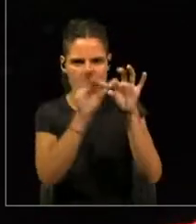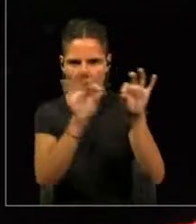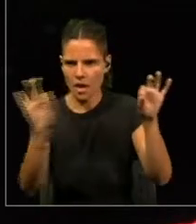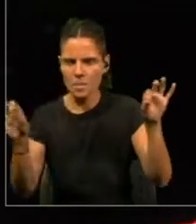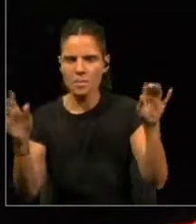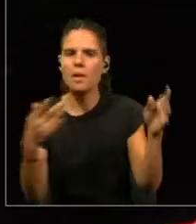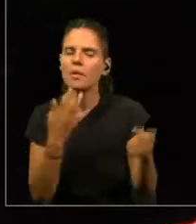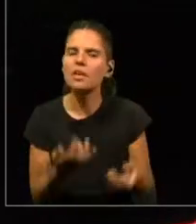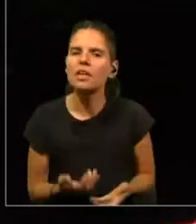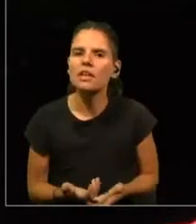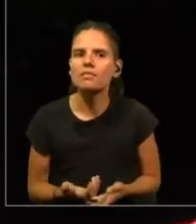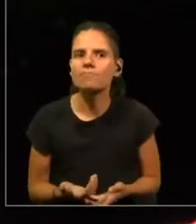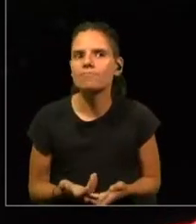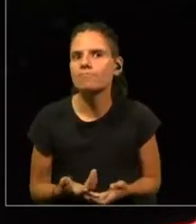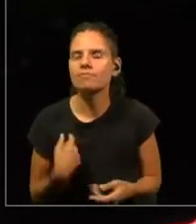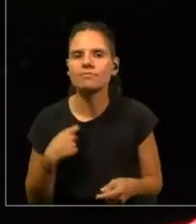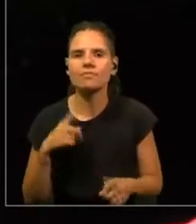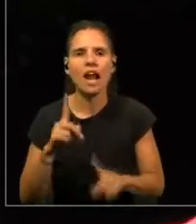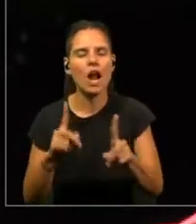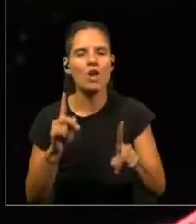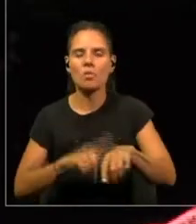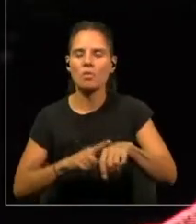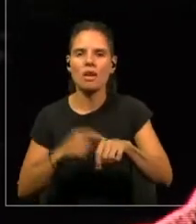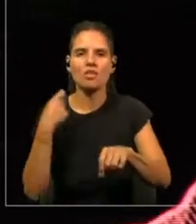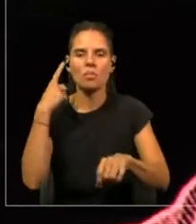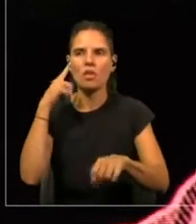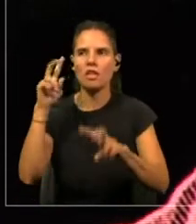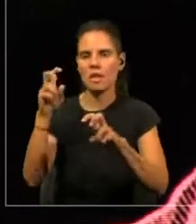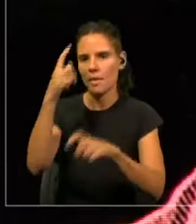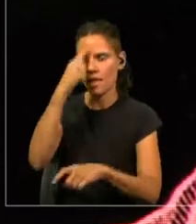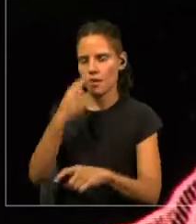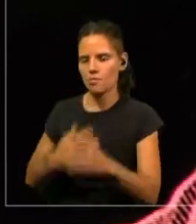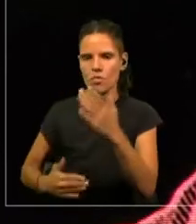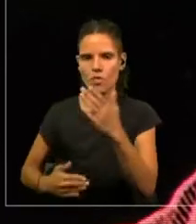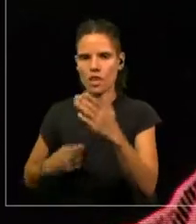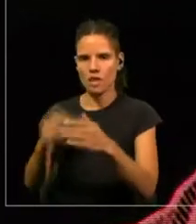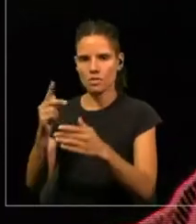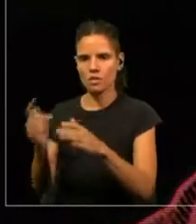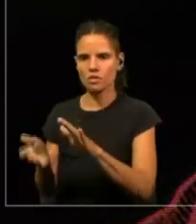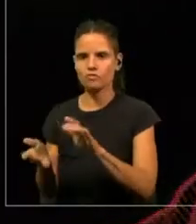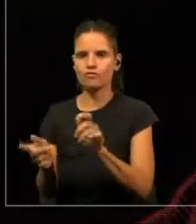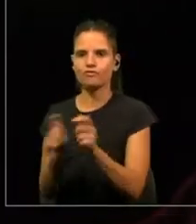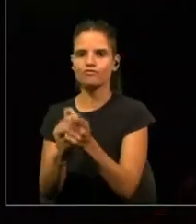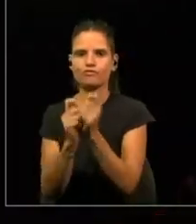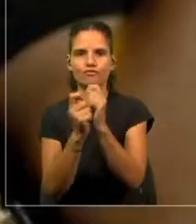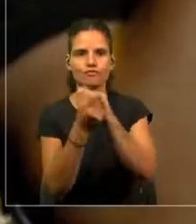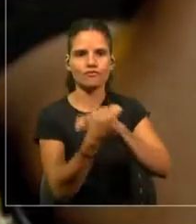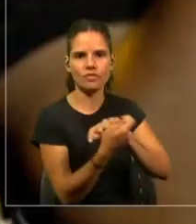Porque eventualmente, claro, venía de las muñecas, y finalmente estos terminaban en un robot. Pero